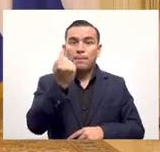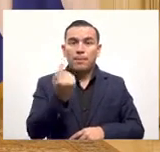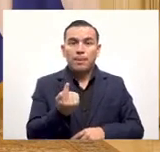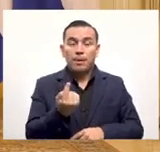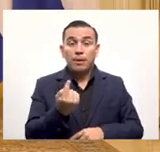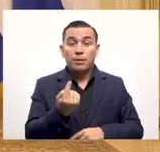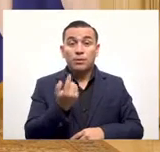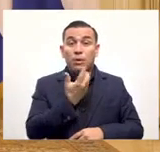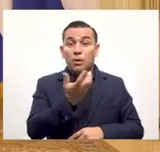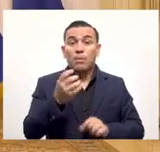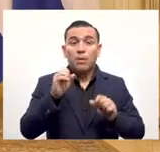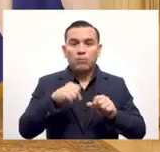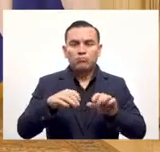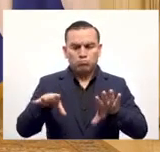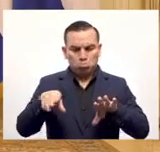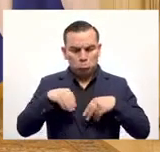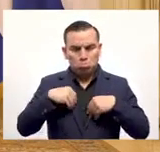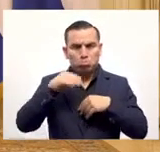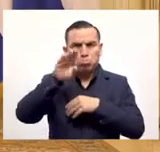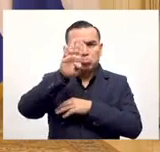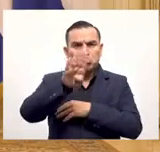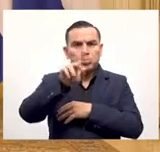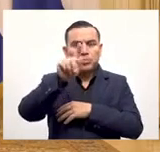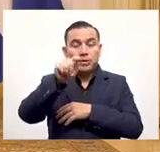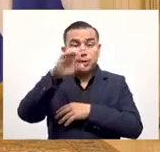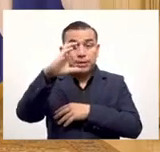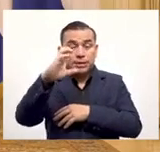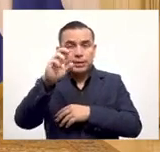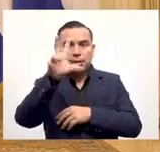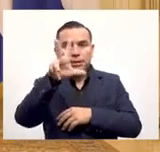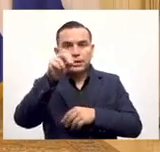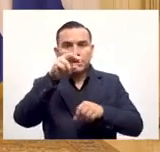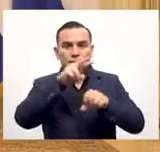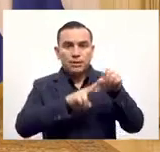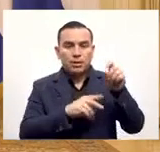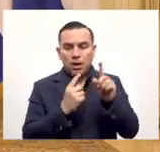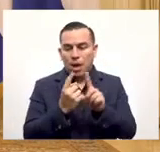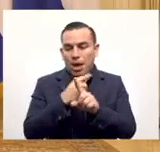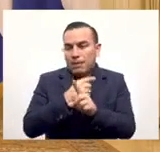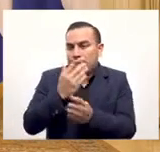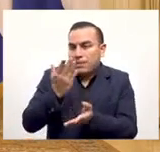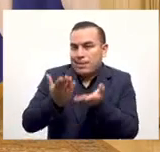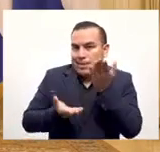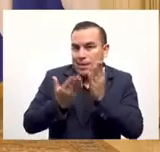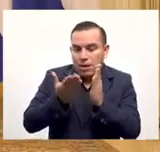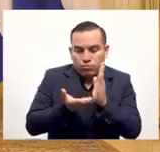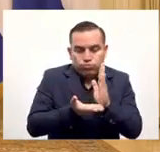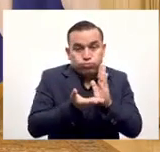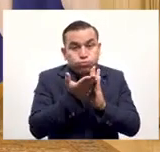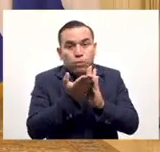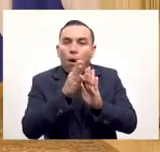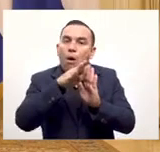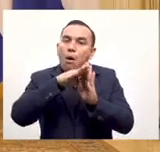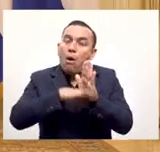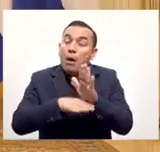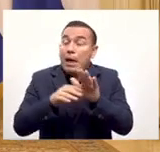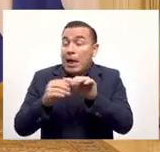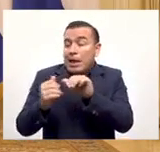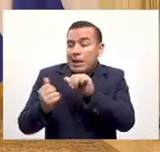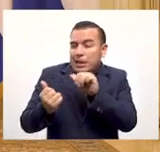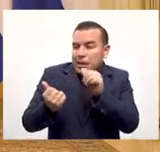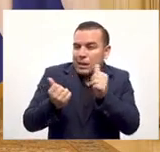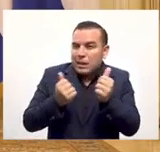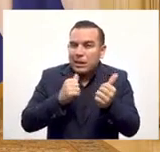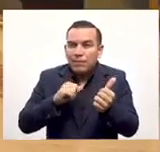que las personas que el 100% de personas van a recibir bitcoin y estos 30 dólares puede variar estos 30 dólares pueden subir de precio o